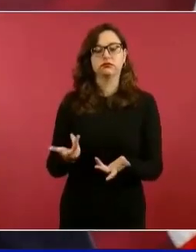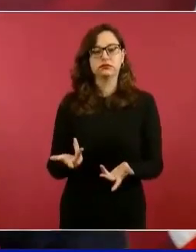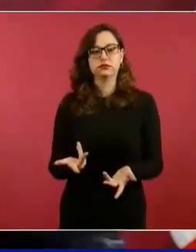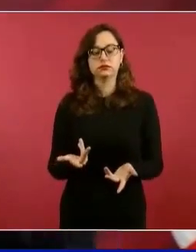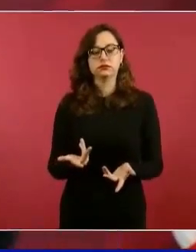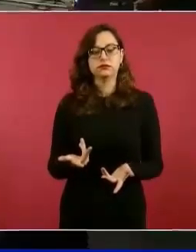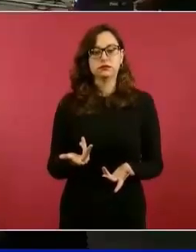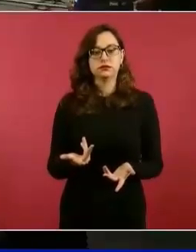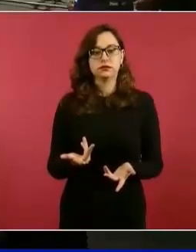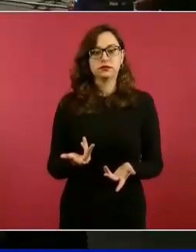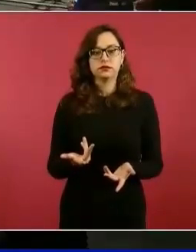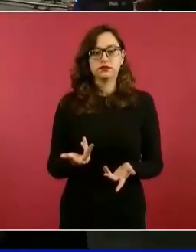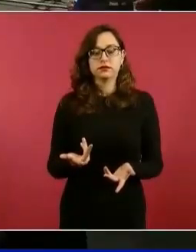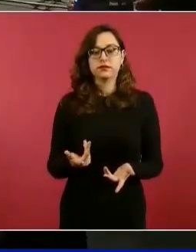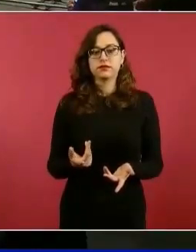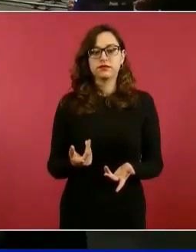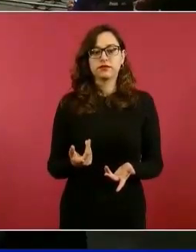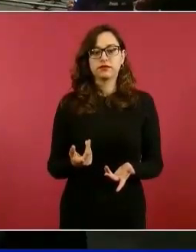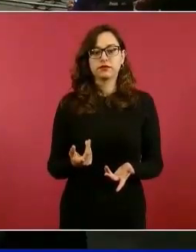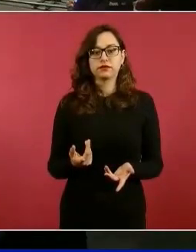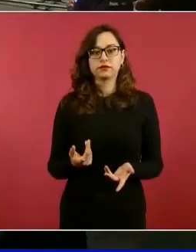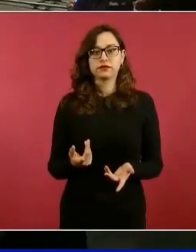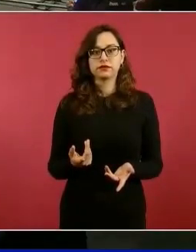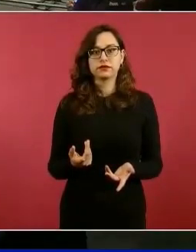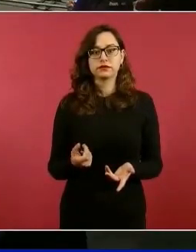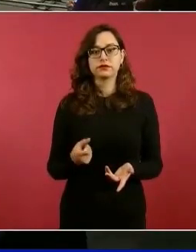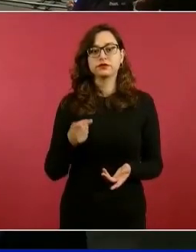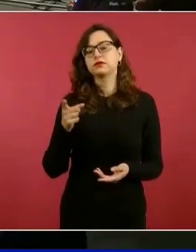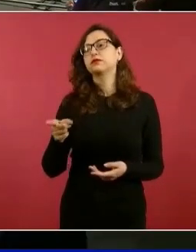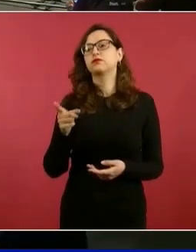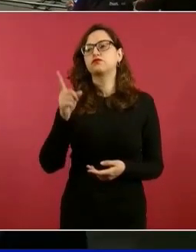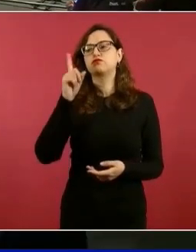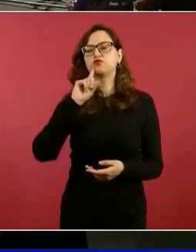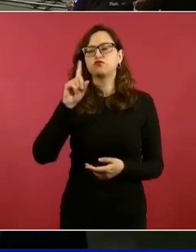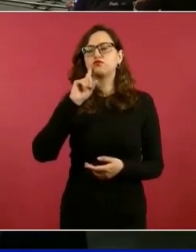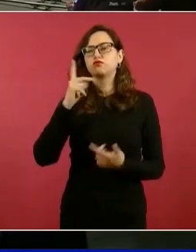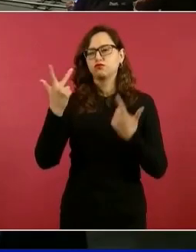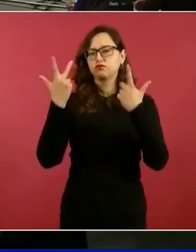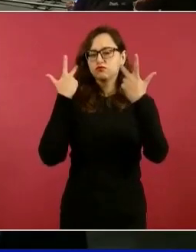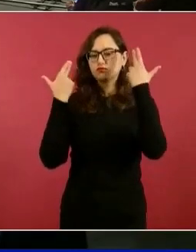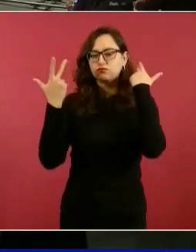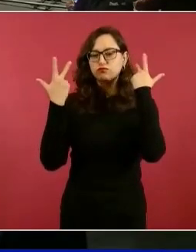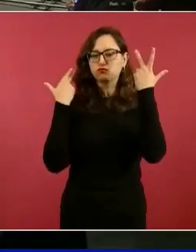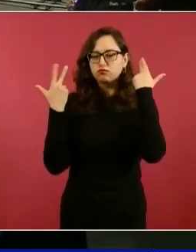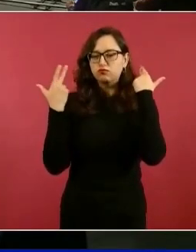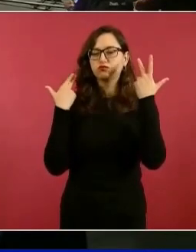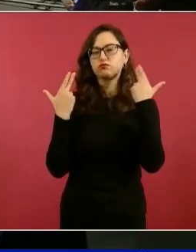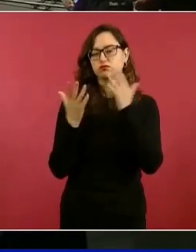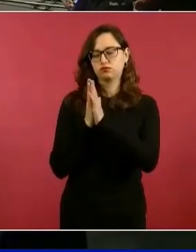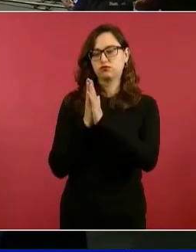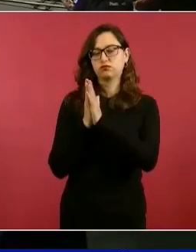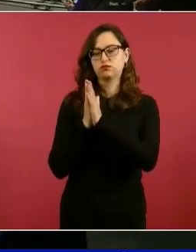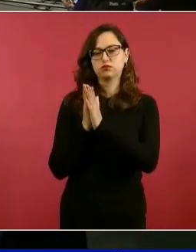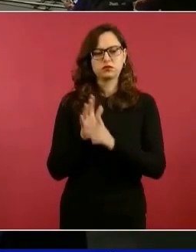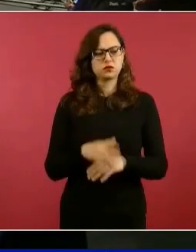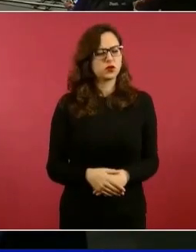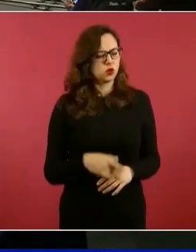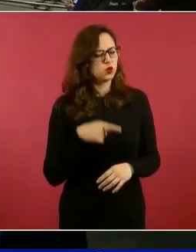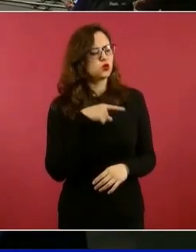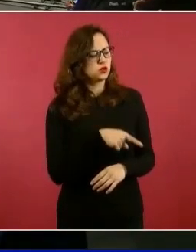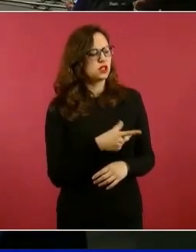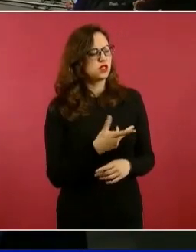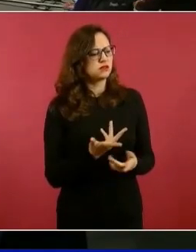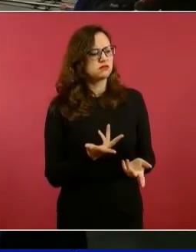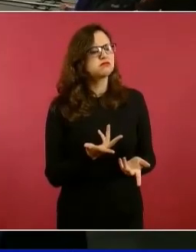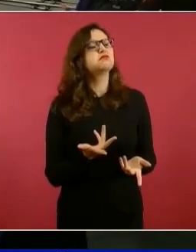Y cuando le dije, me preguntó la cortadora, ¿a qué se dedica, qué